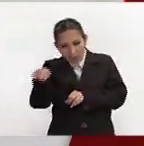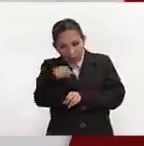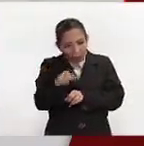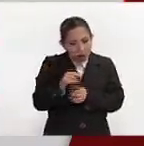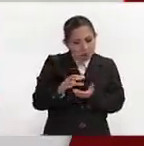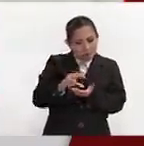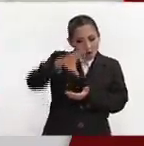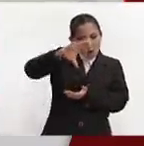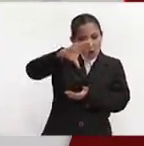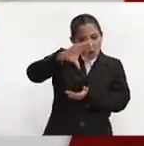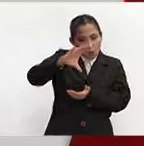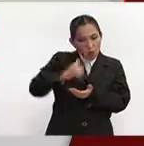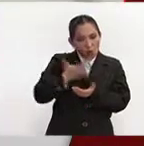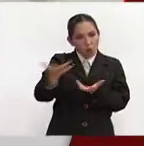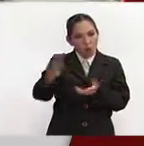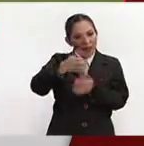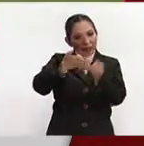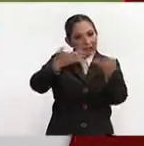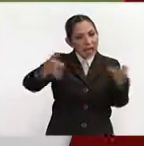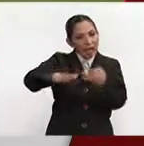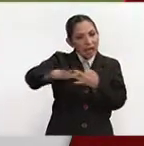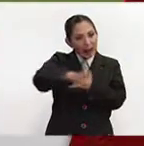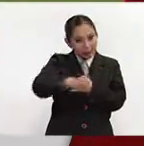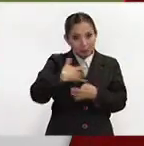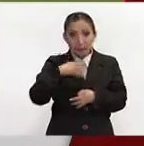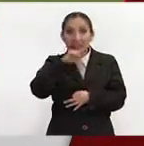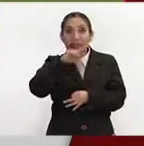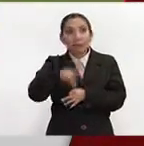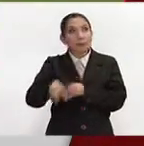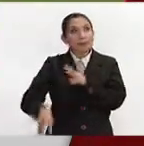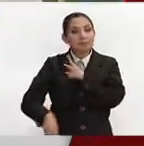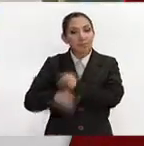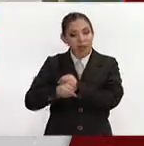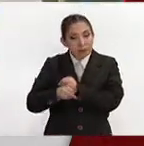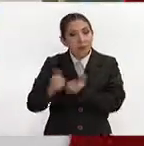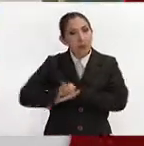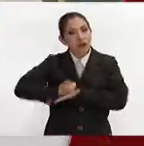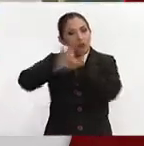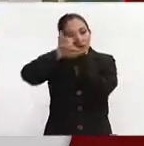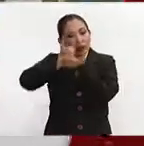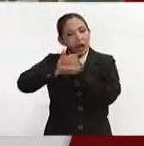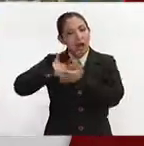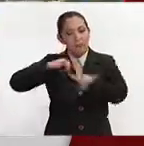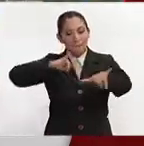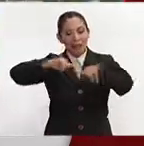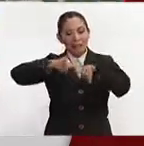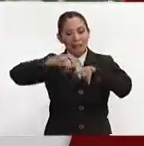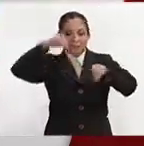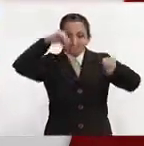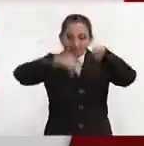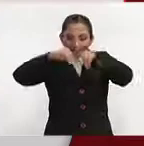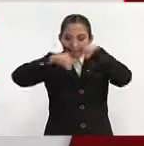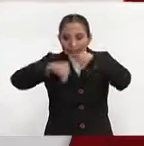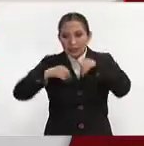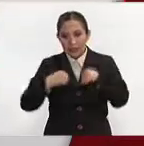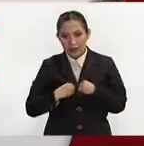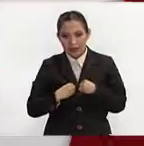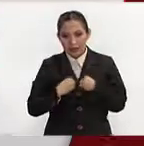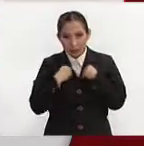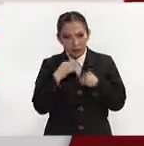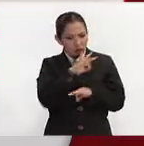volumen, el área de un terreno. adicionalmente, nos permite construir los mapas. Hoy toda la vida